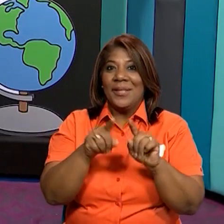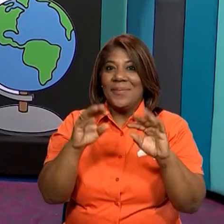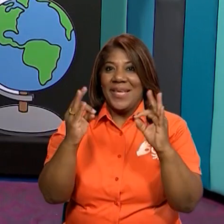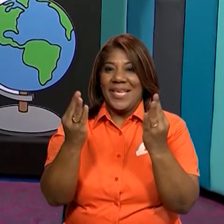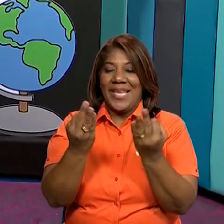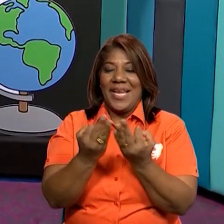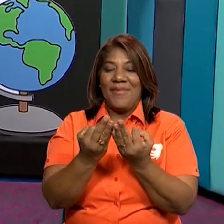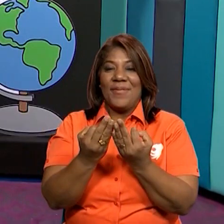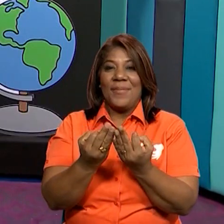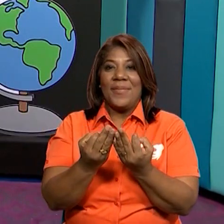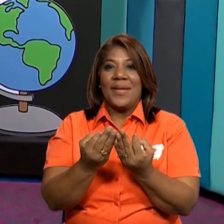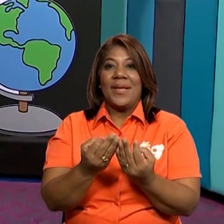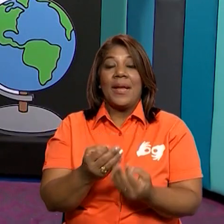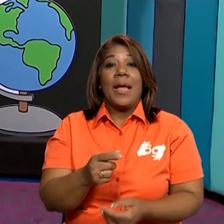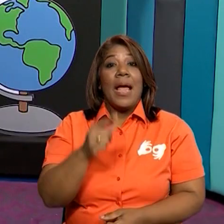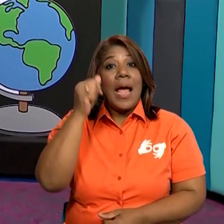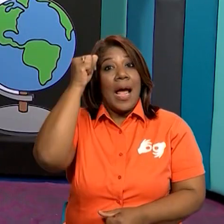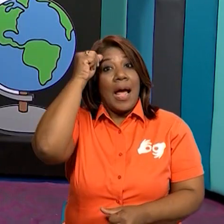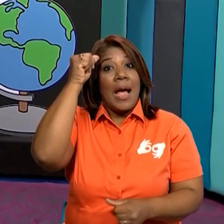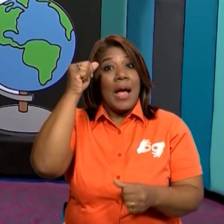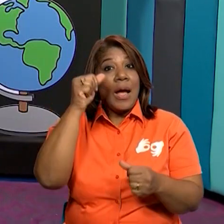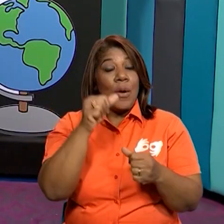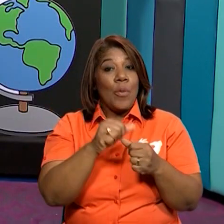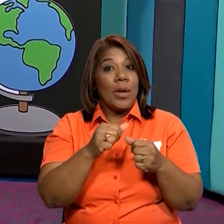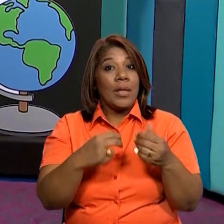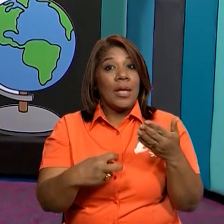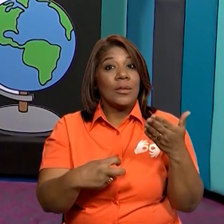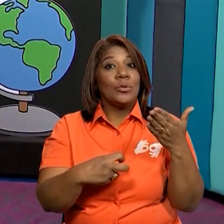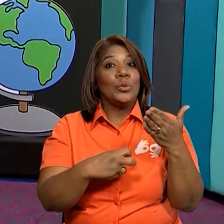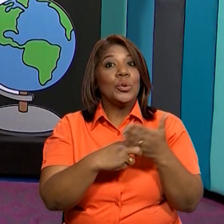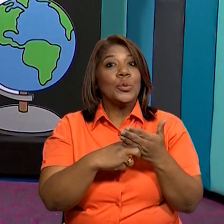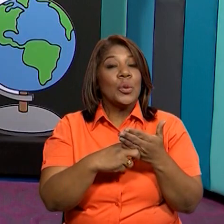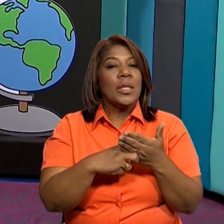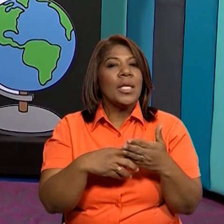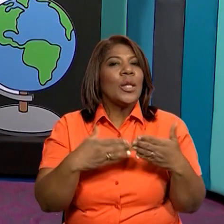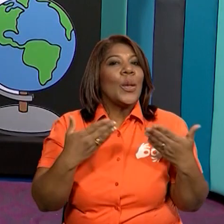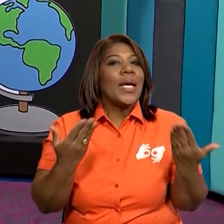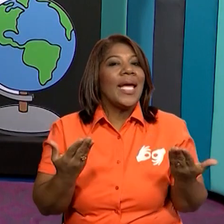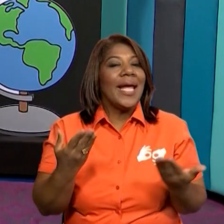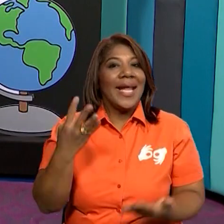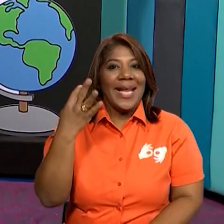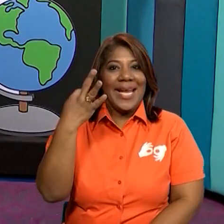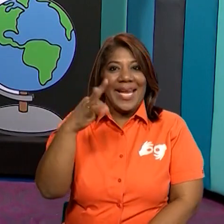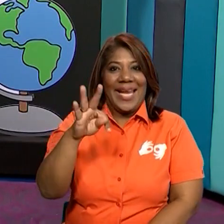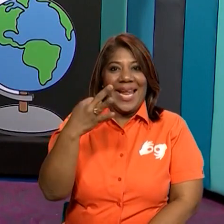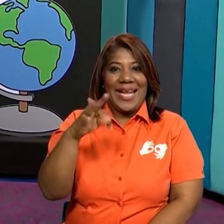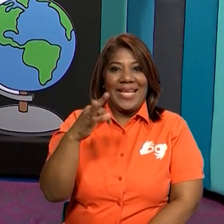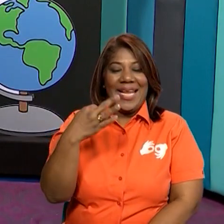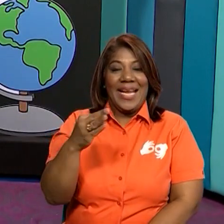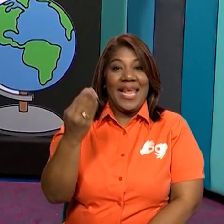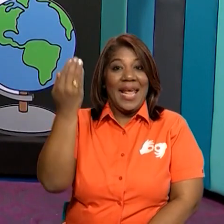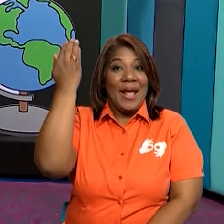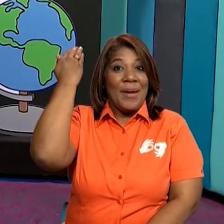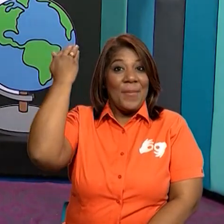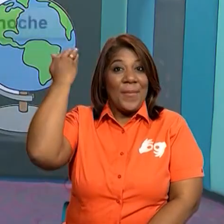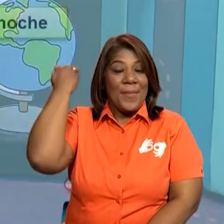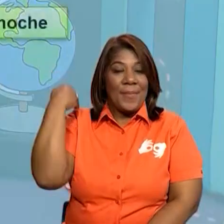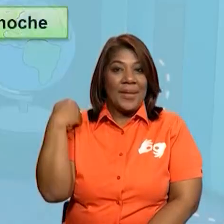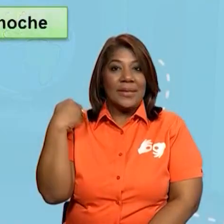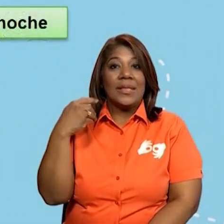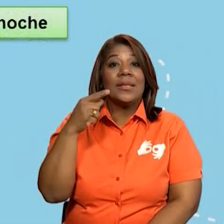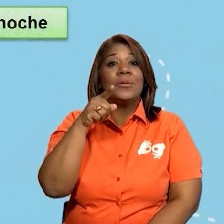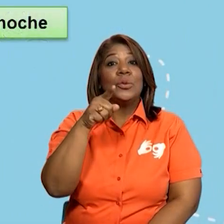comenzar quiero recordar nuestro boleto de entrada que como sabrán es la tarea que quedó de la clase anterior y vamos a